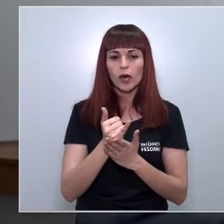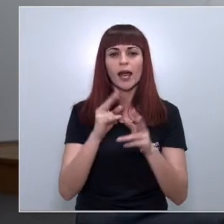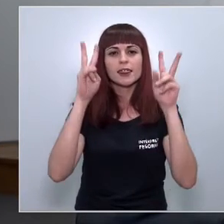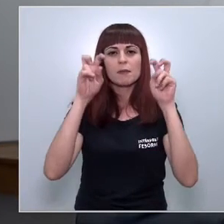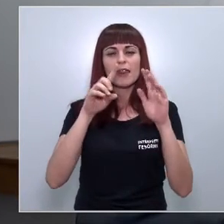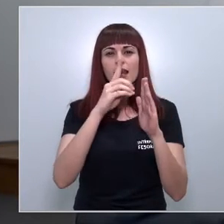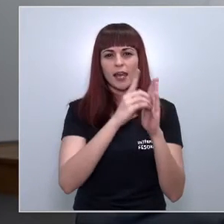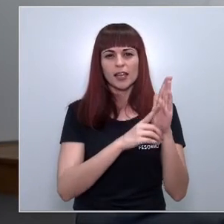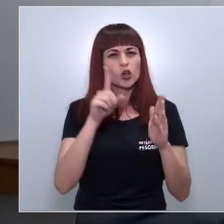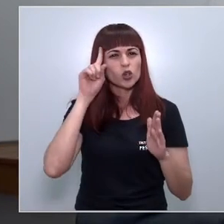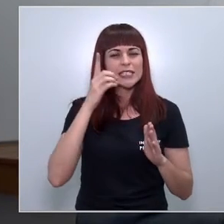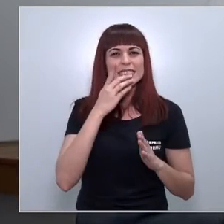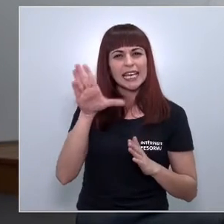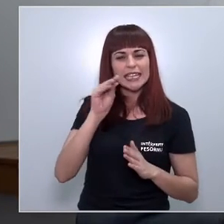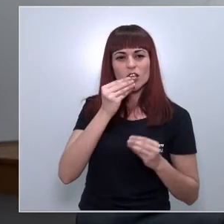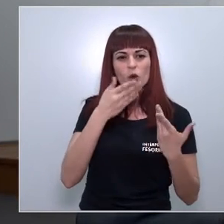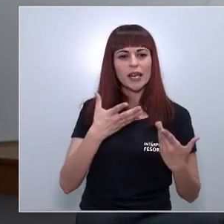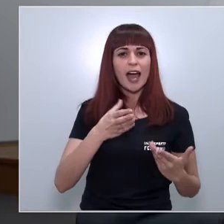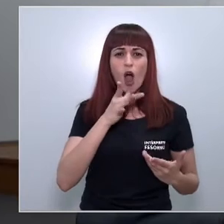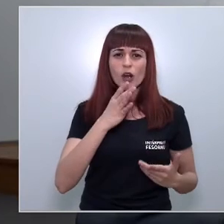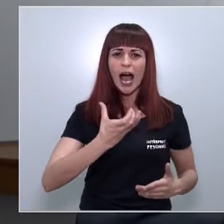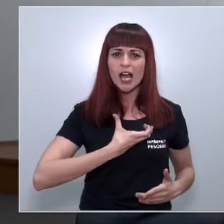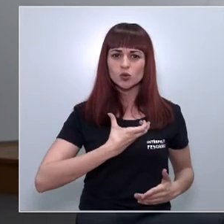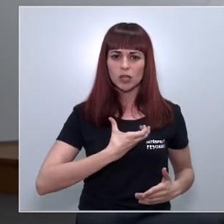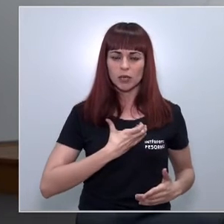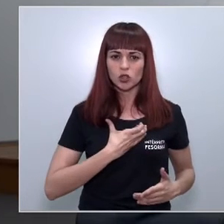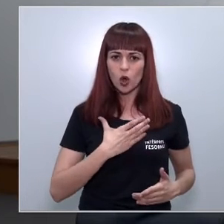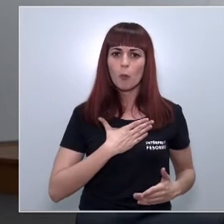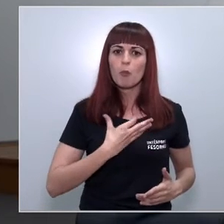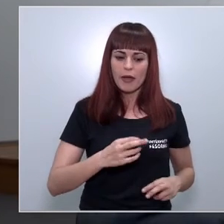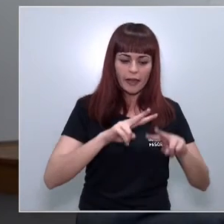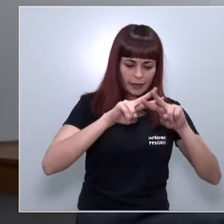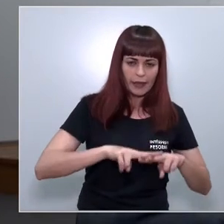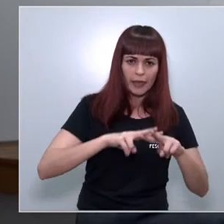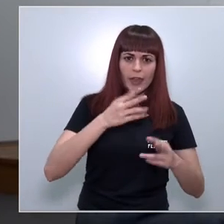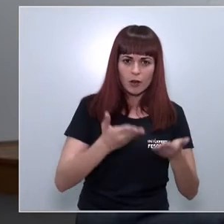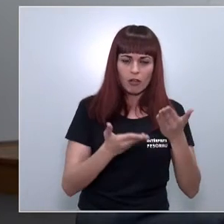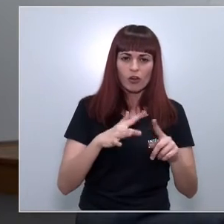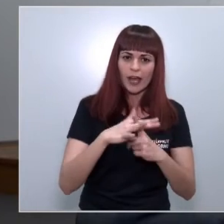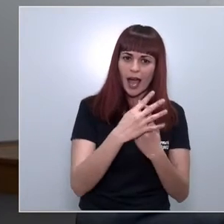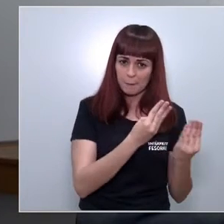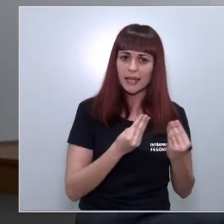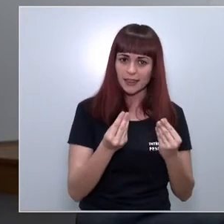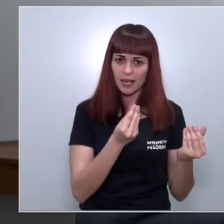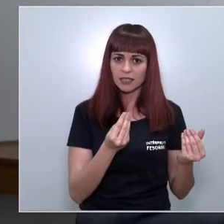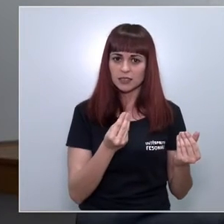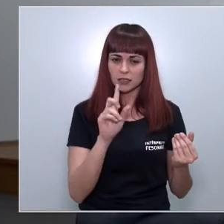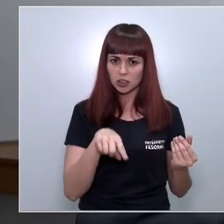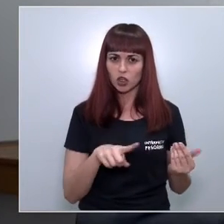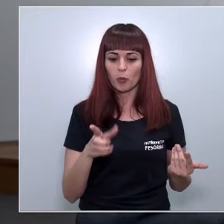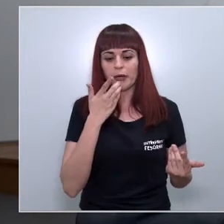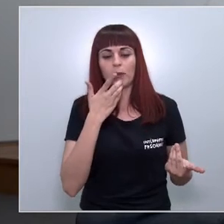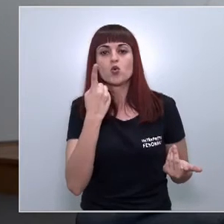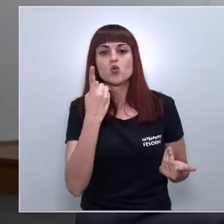bien los ayuntamientos van a tener ahora también la capacidad de hacer las evaluaciones ambientales que está ahora hacia la comunidad autónoma ¿no? O sea un